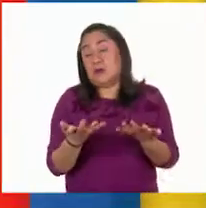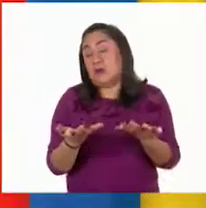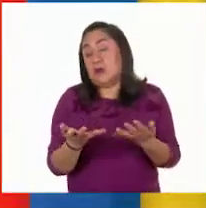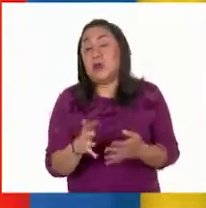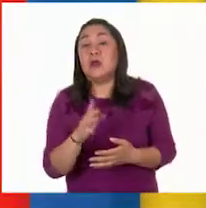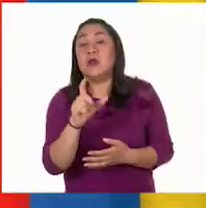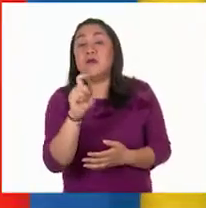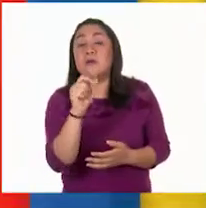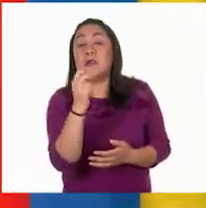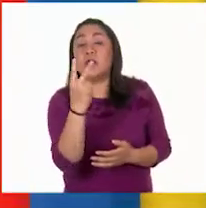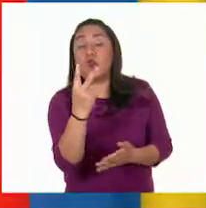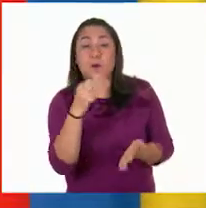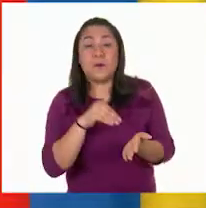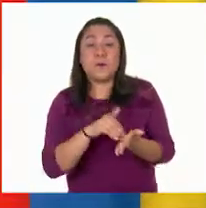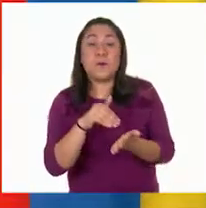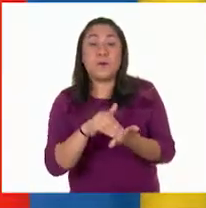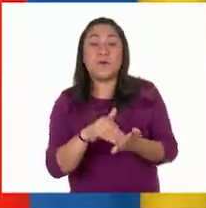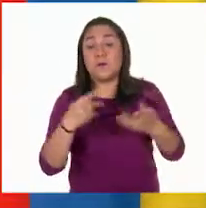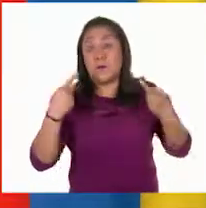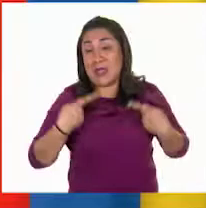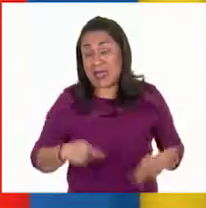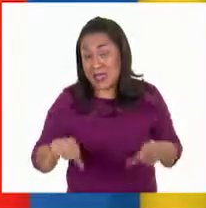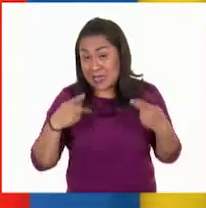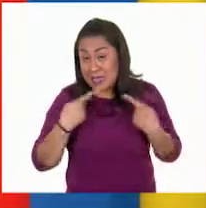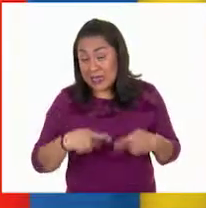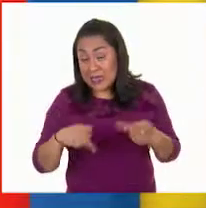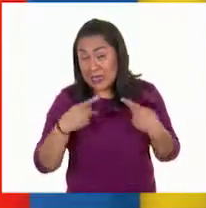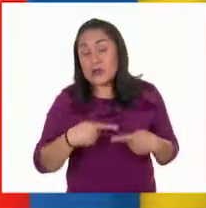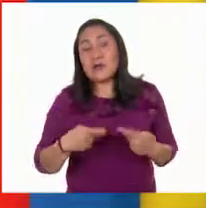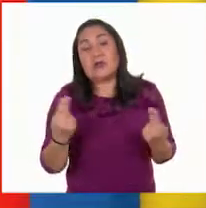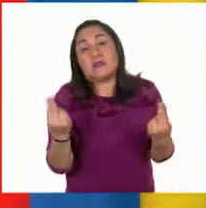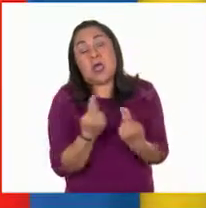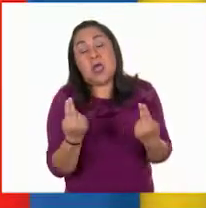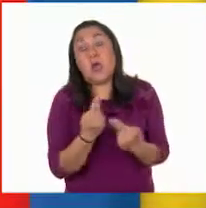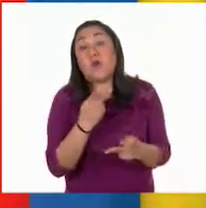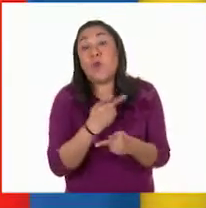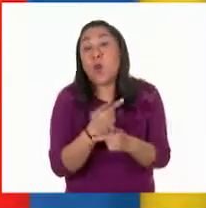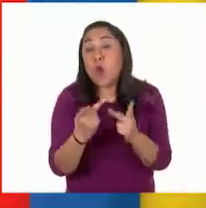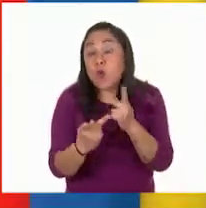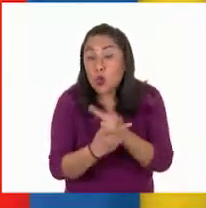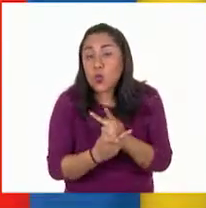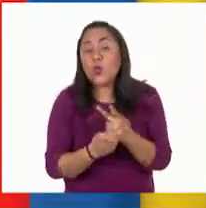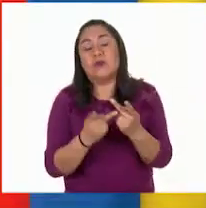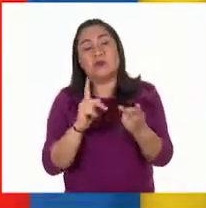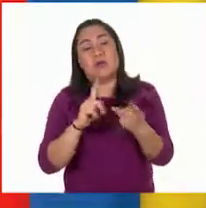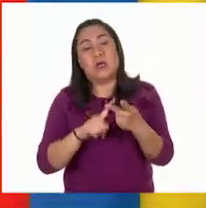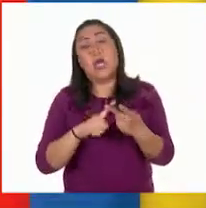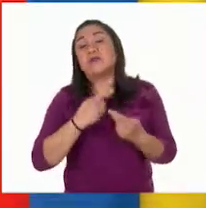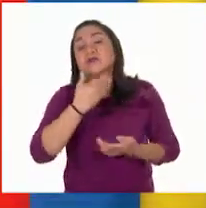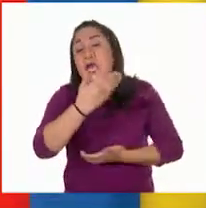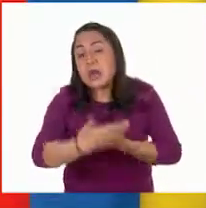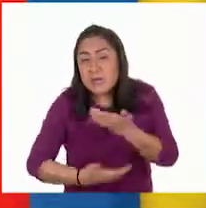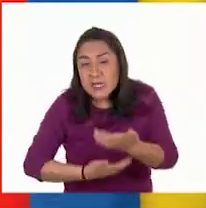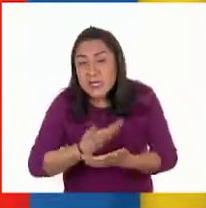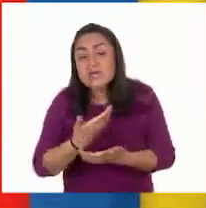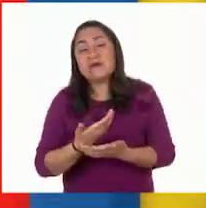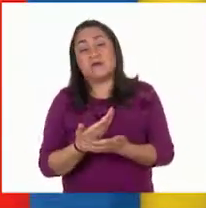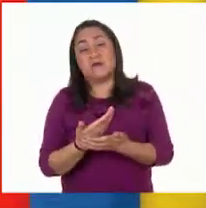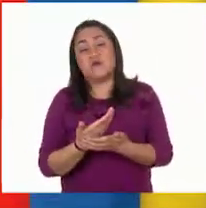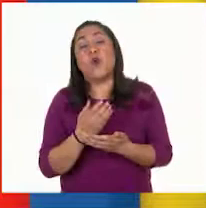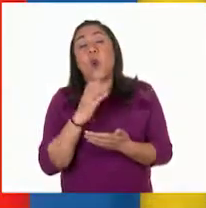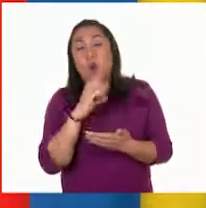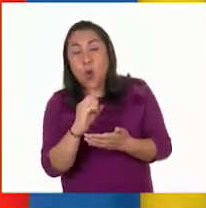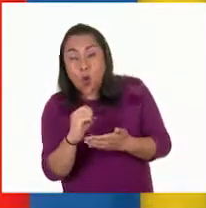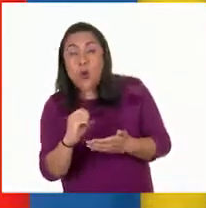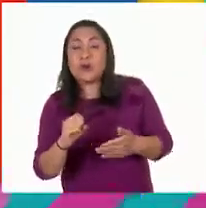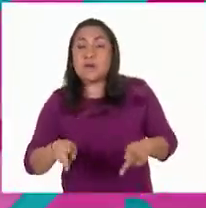22 millones de personas demandando productos y servicios, ofreciendo sus servicios o